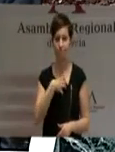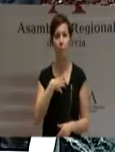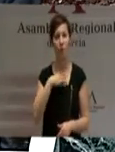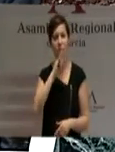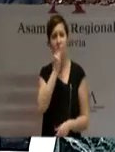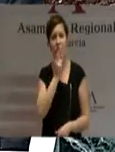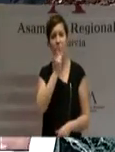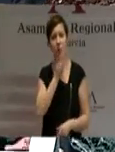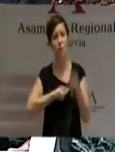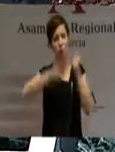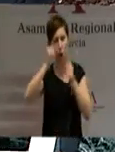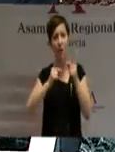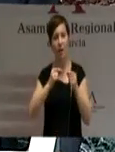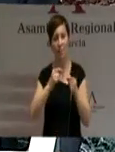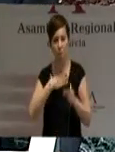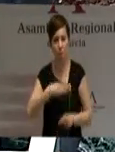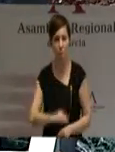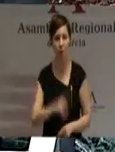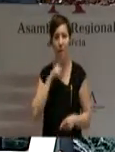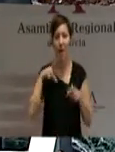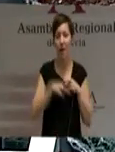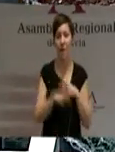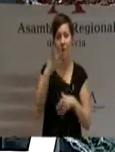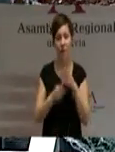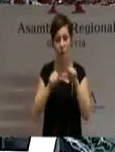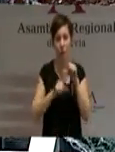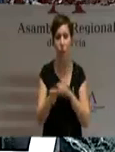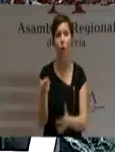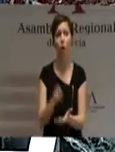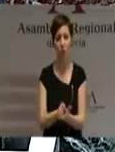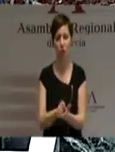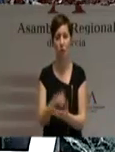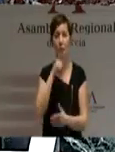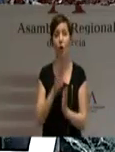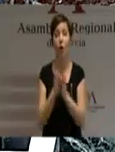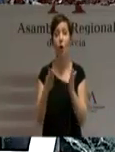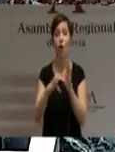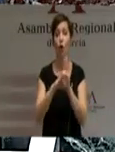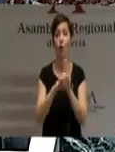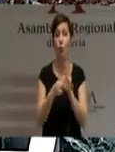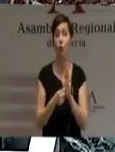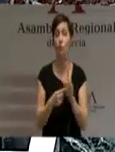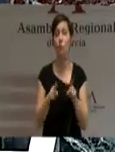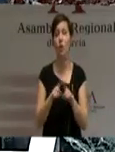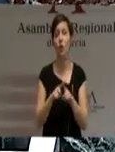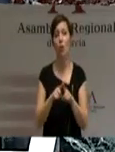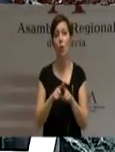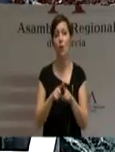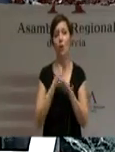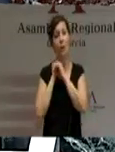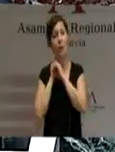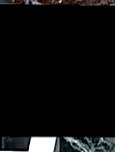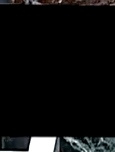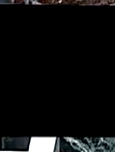para evitar lo que sea innecesario. Pero, sobre todo, para que la Constitución no sea la sucursal de los estatutos de